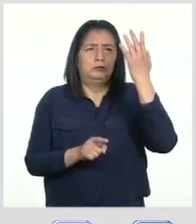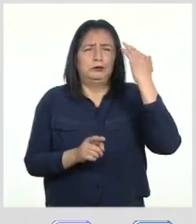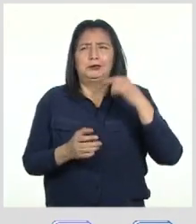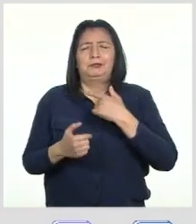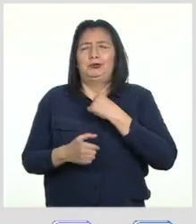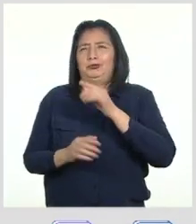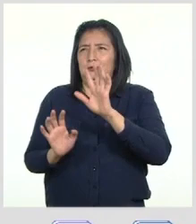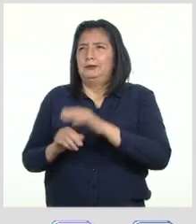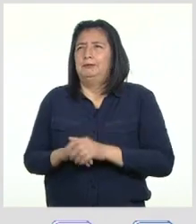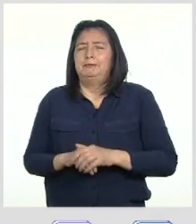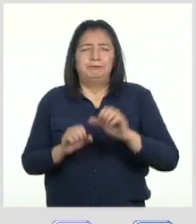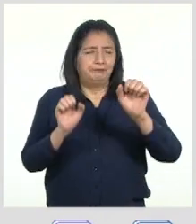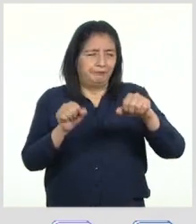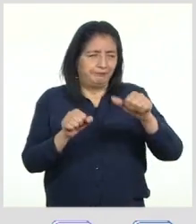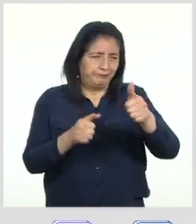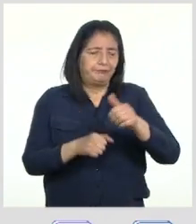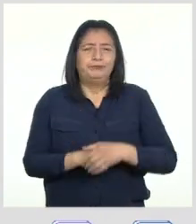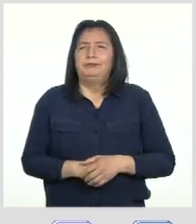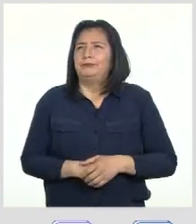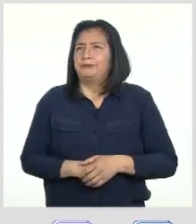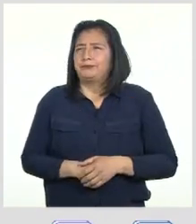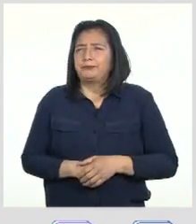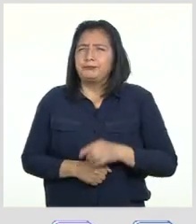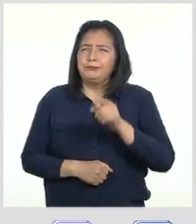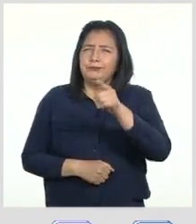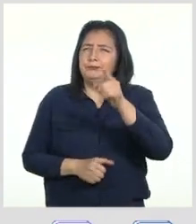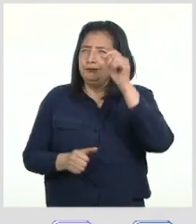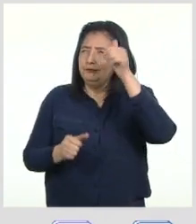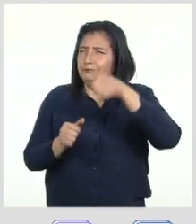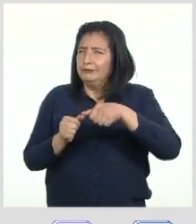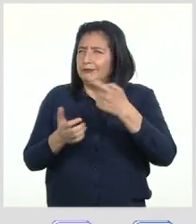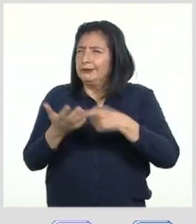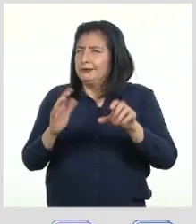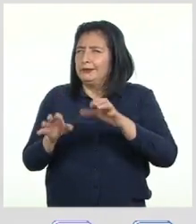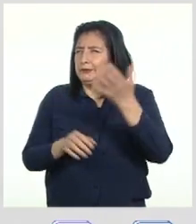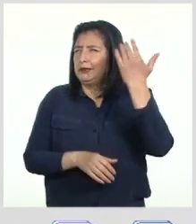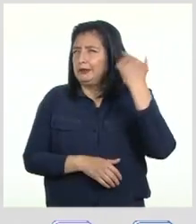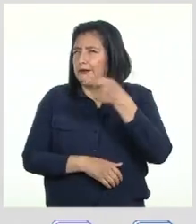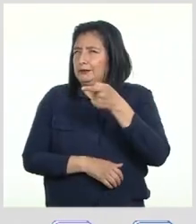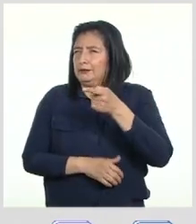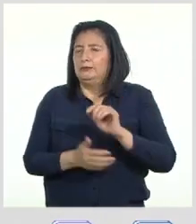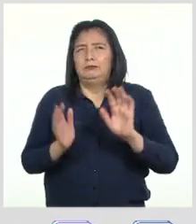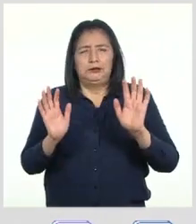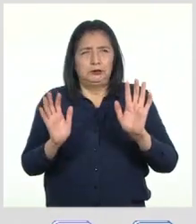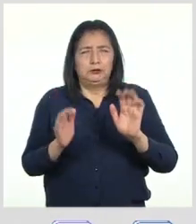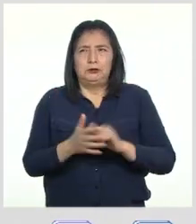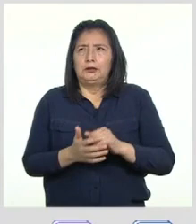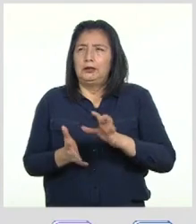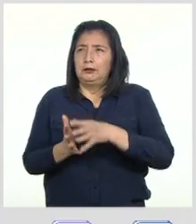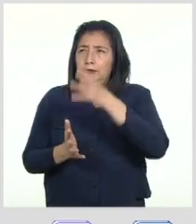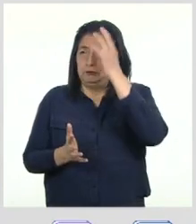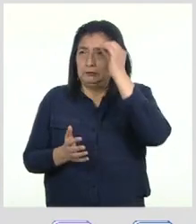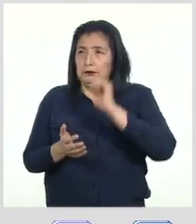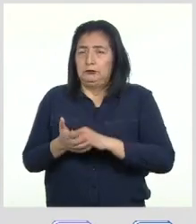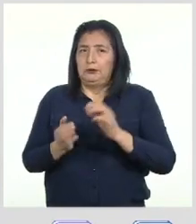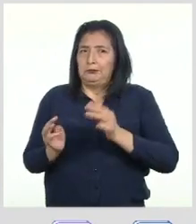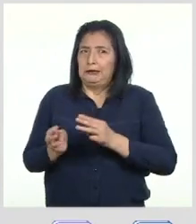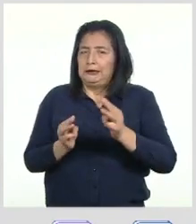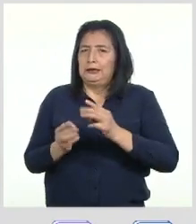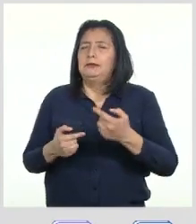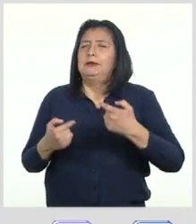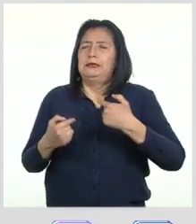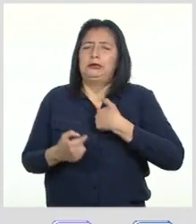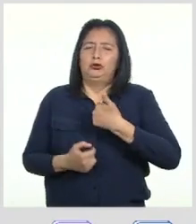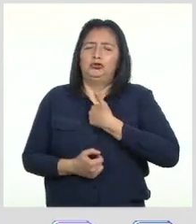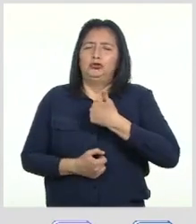Me encanta Así es, Patti ¿Qué recuerdas de lo que hicimos? Bueno, aprendimos una estrategia para asumir una